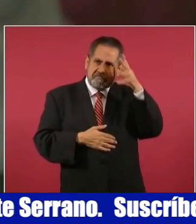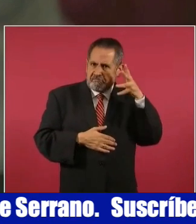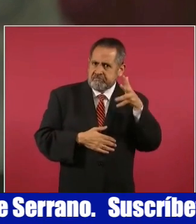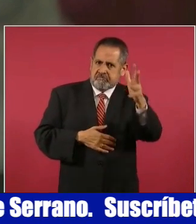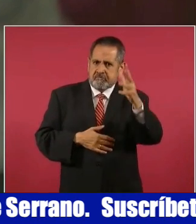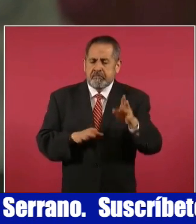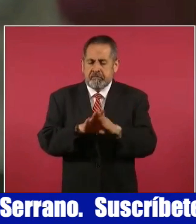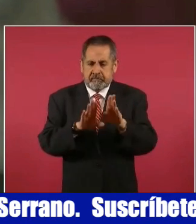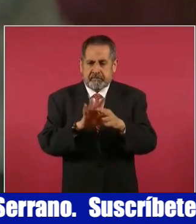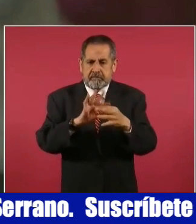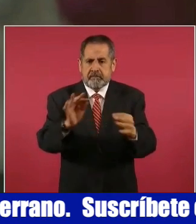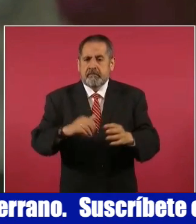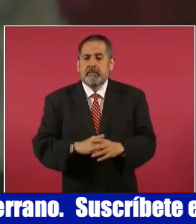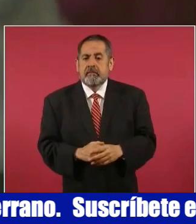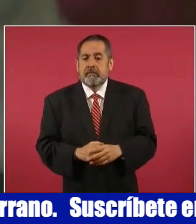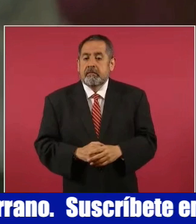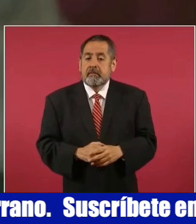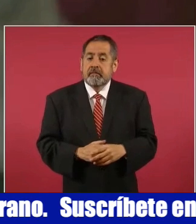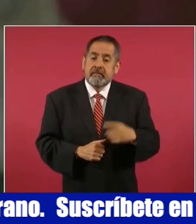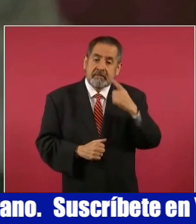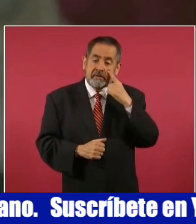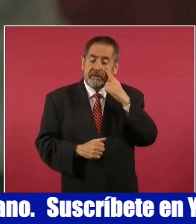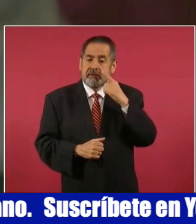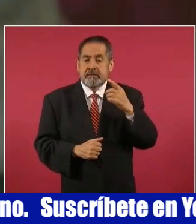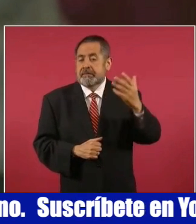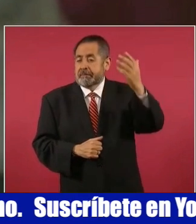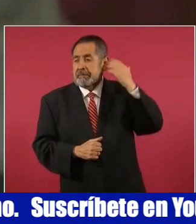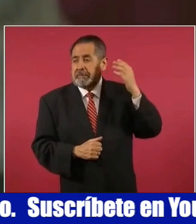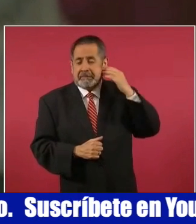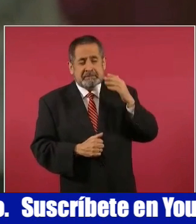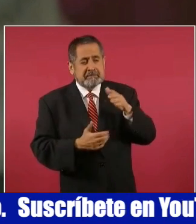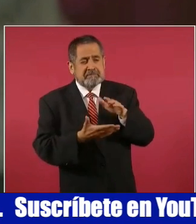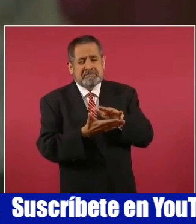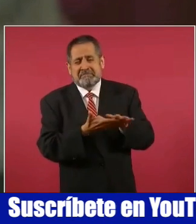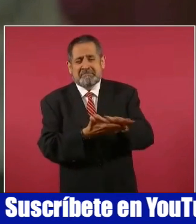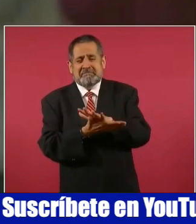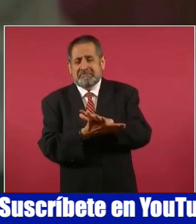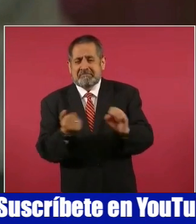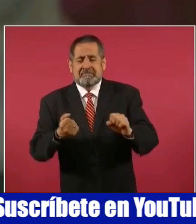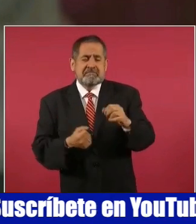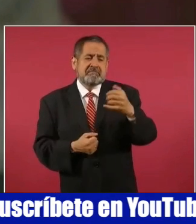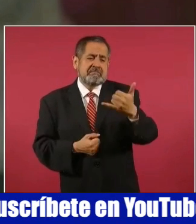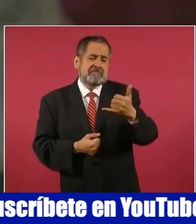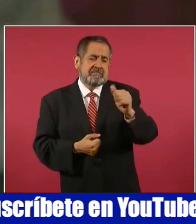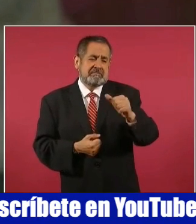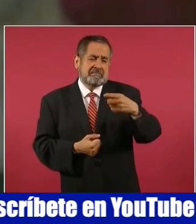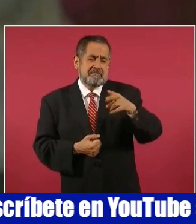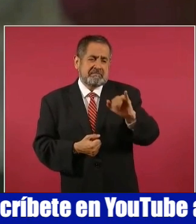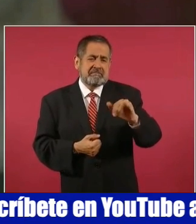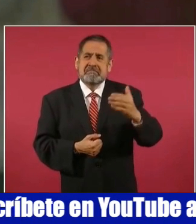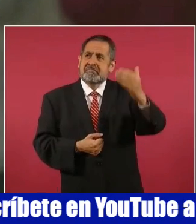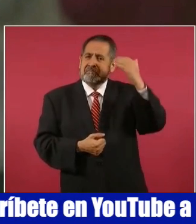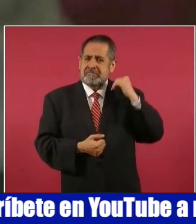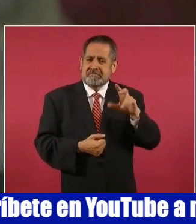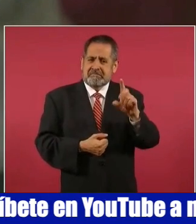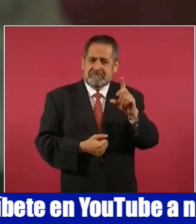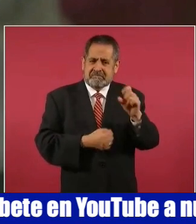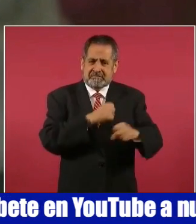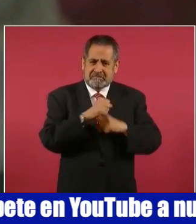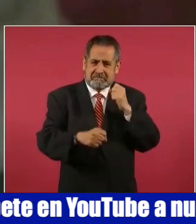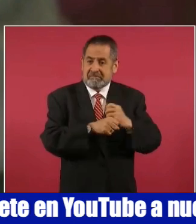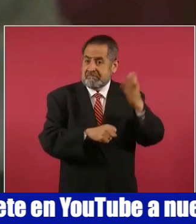El casi total exterminio de los pueblos del yaqui hace unos 30 años